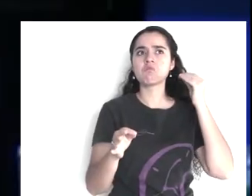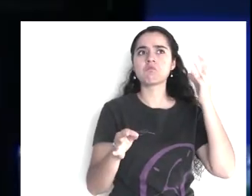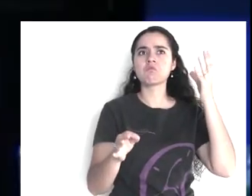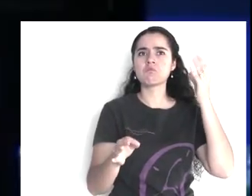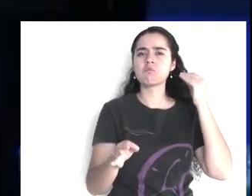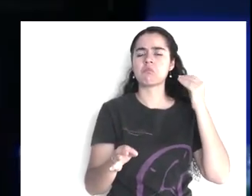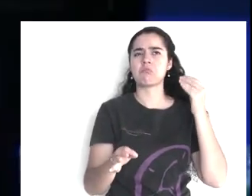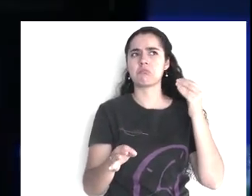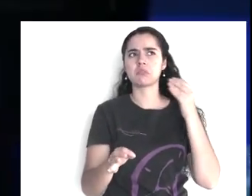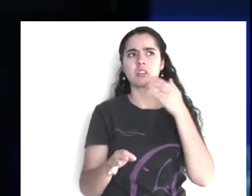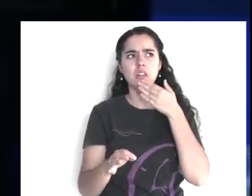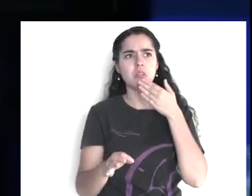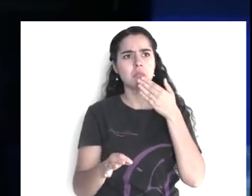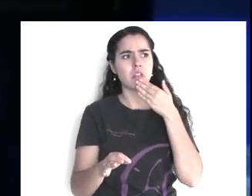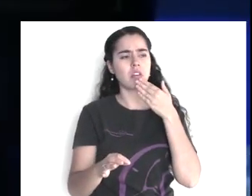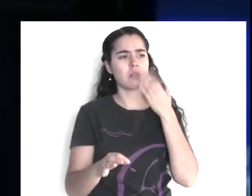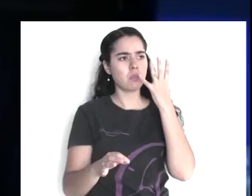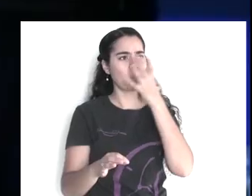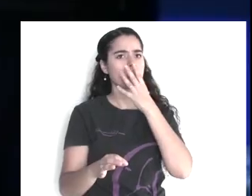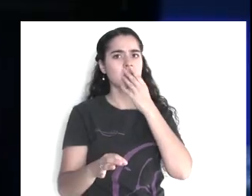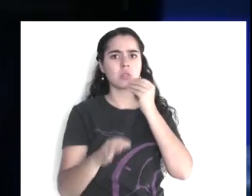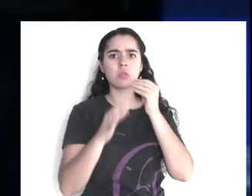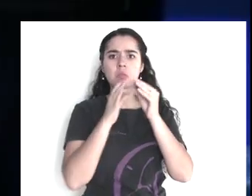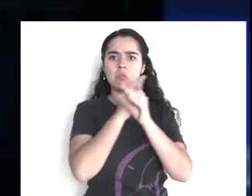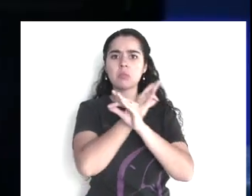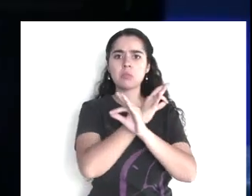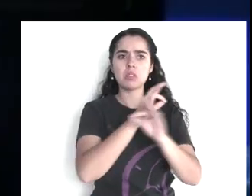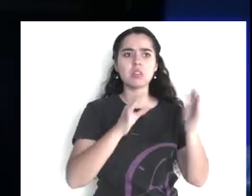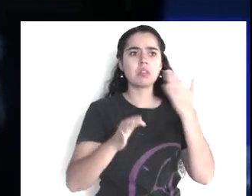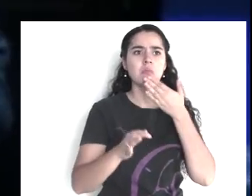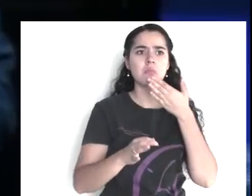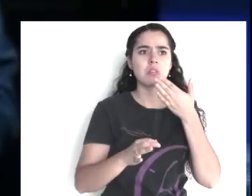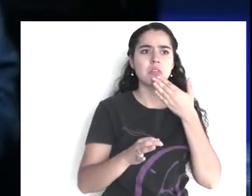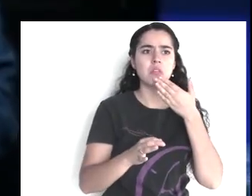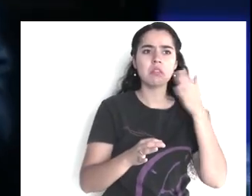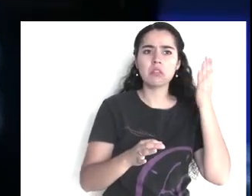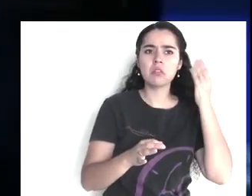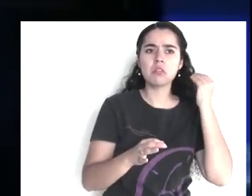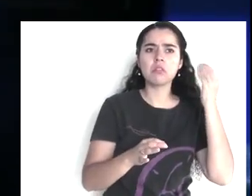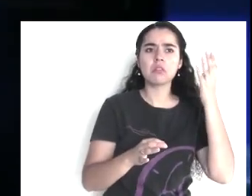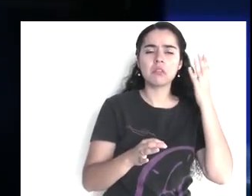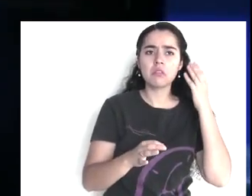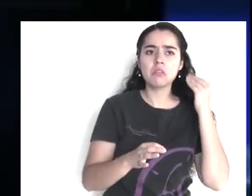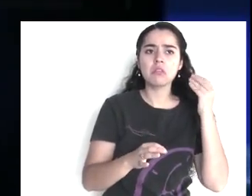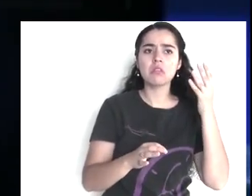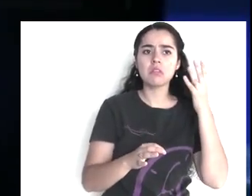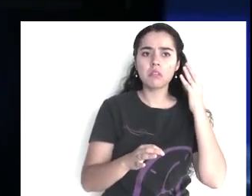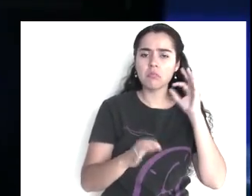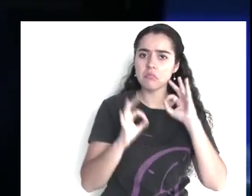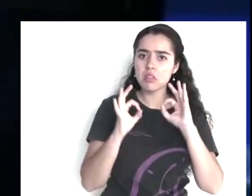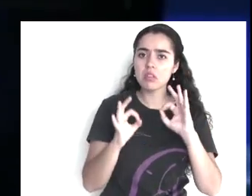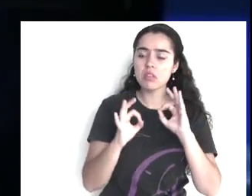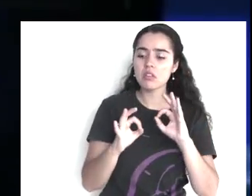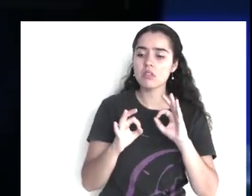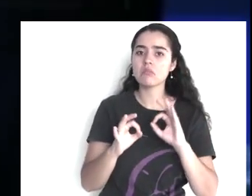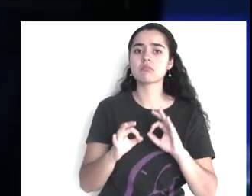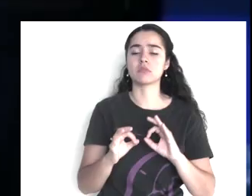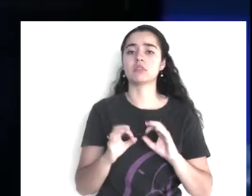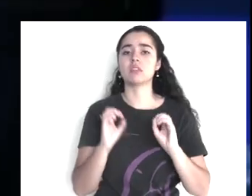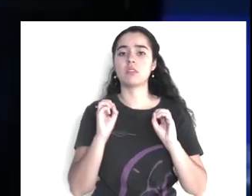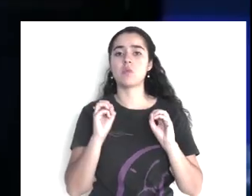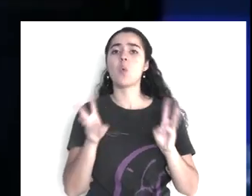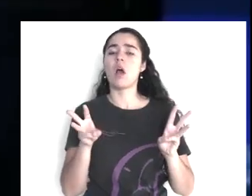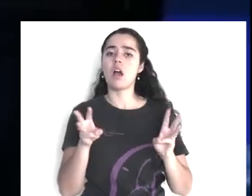dije, dentro de mí dije, ay, que tremendo, yo nunca lo había oído predicar a este pastor, de esta casa de oración, y dije,